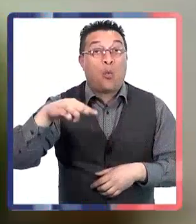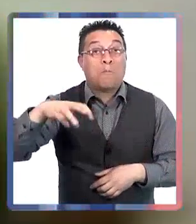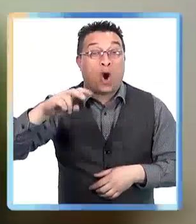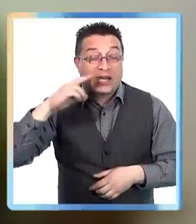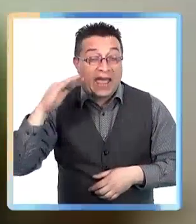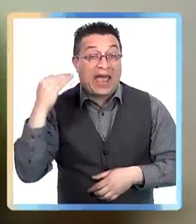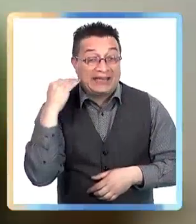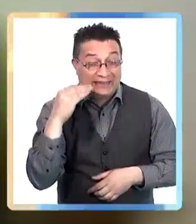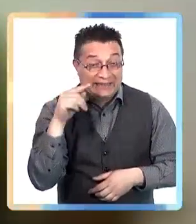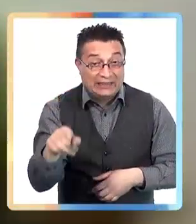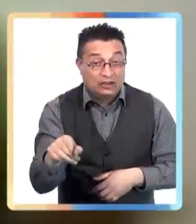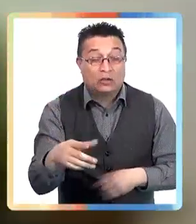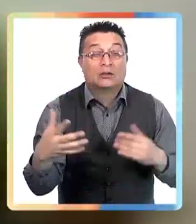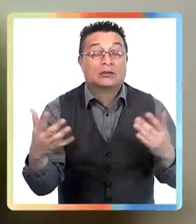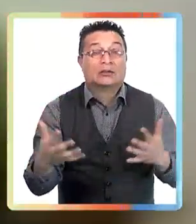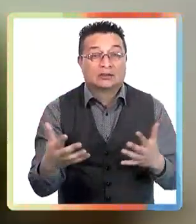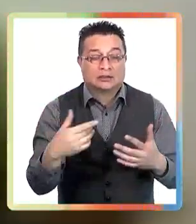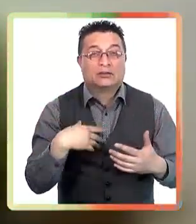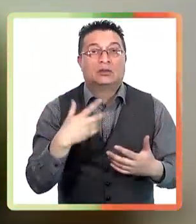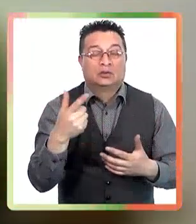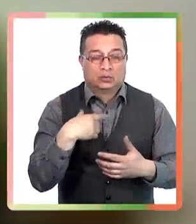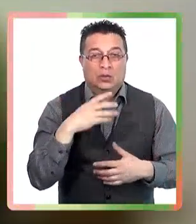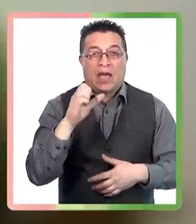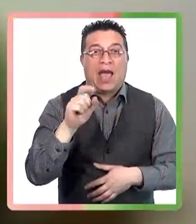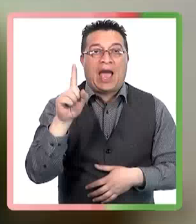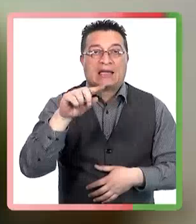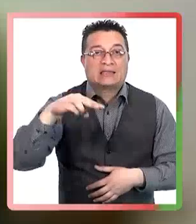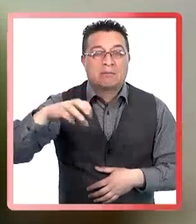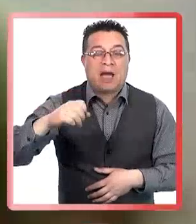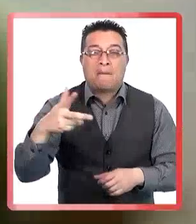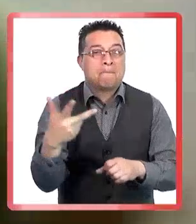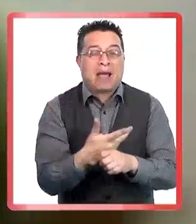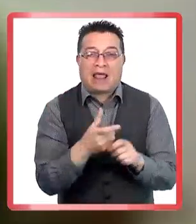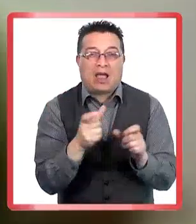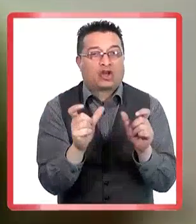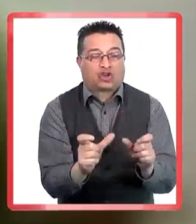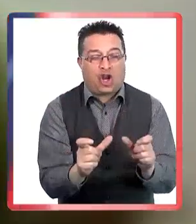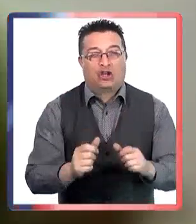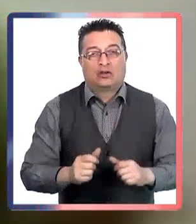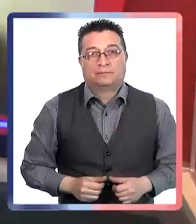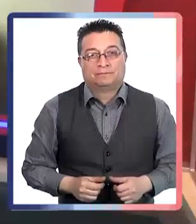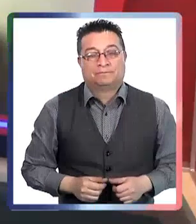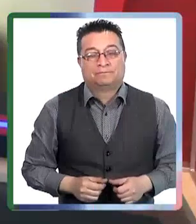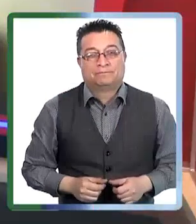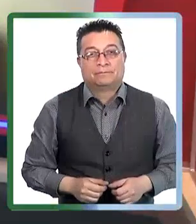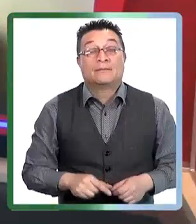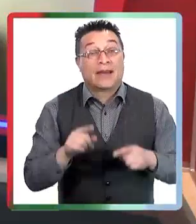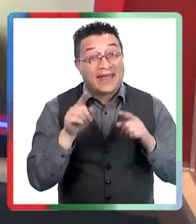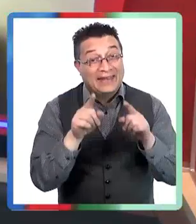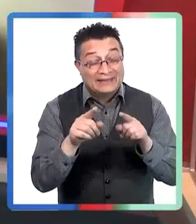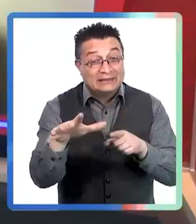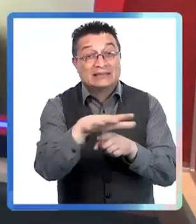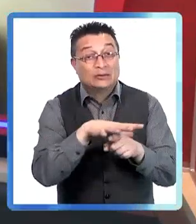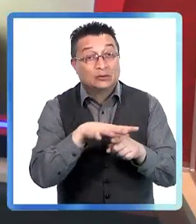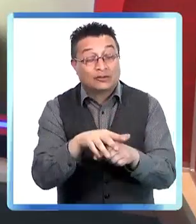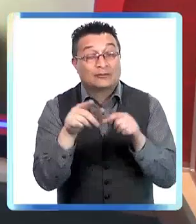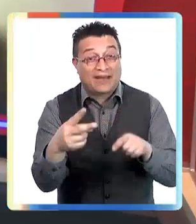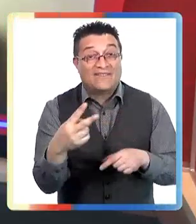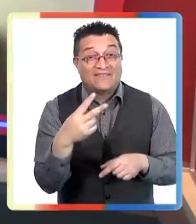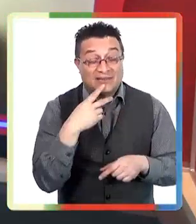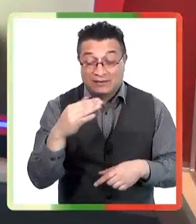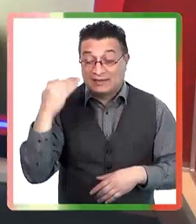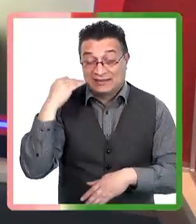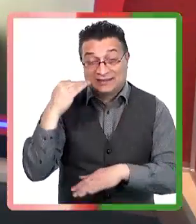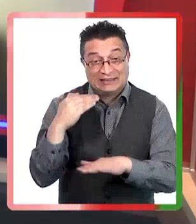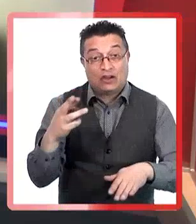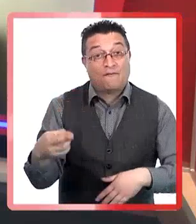recurrente en el niño es un asma mal controlado, mucho más que otra razón. Y en ese escenario que estamos viviendo,